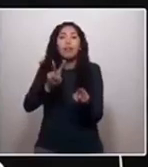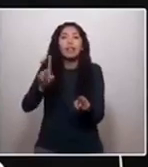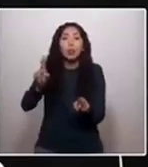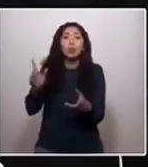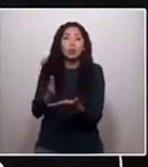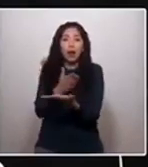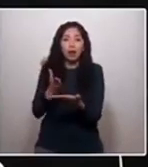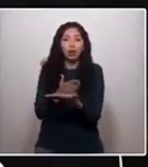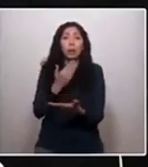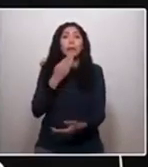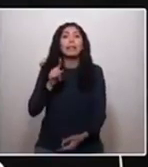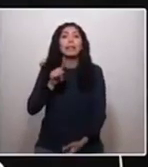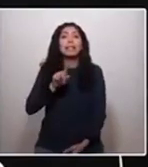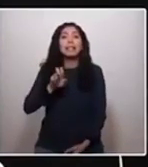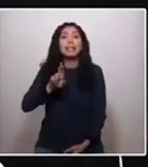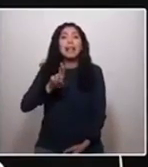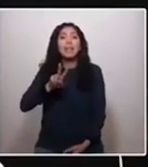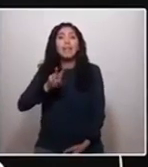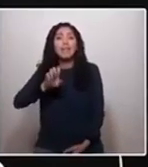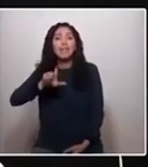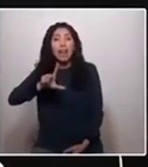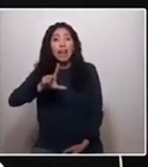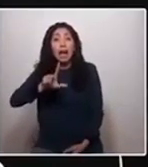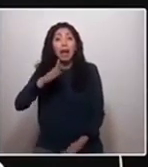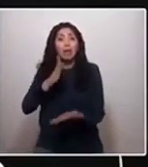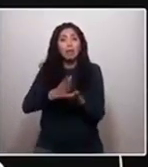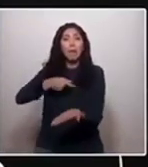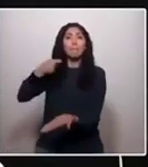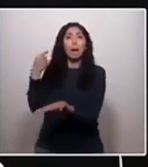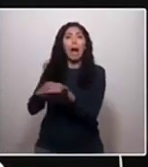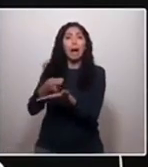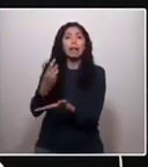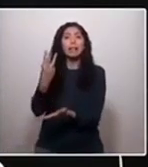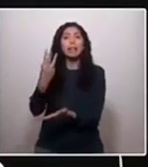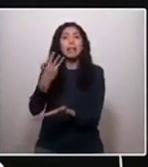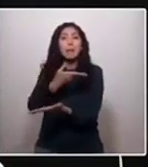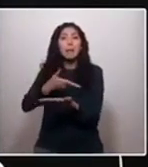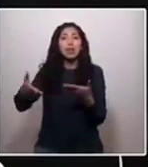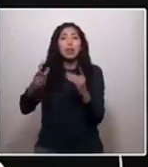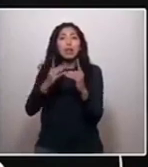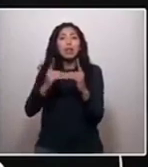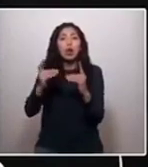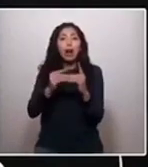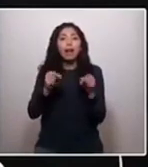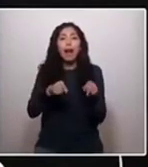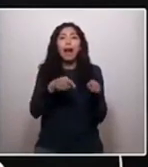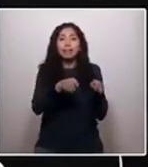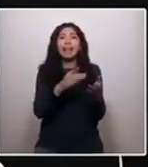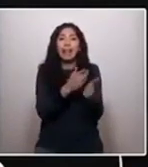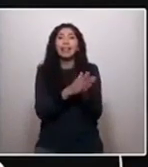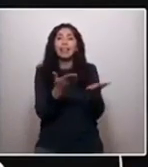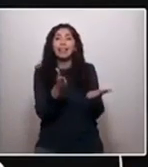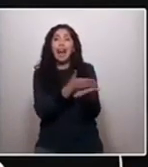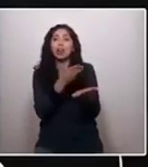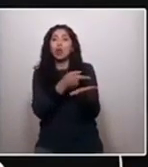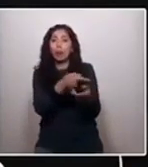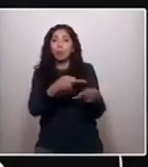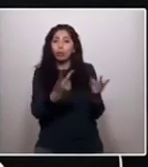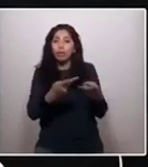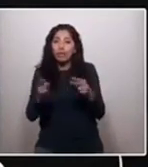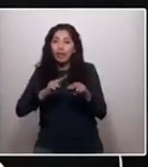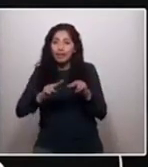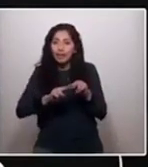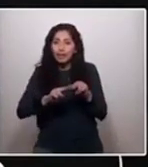para las elecciones tiene que pagarle casi 3 millones de dólares a ese diario para hacer publicidad. Donde tenemos, presidenta,